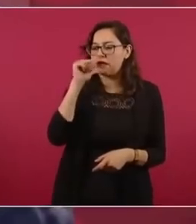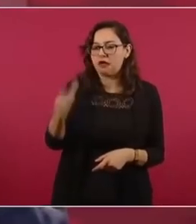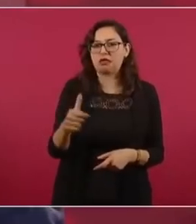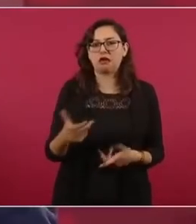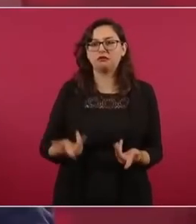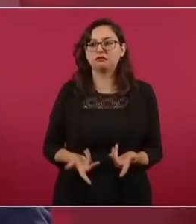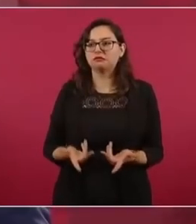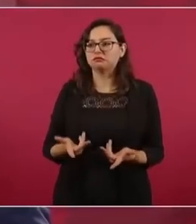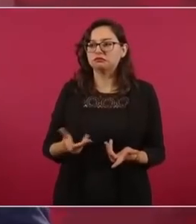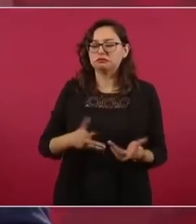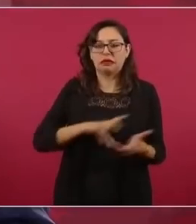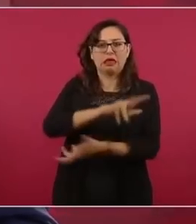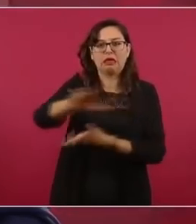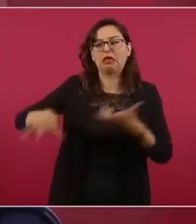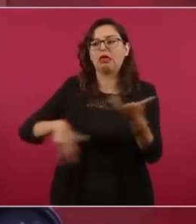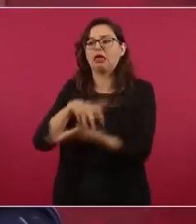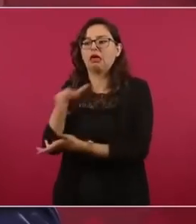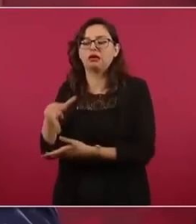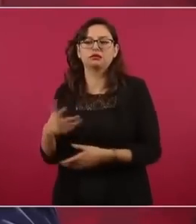a resolver sus problemas.